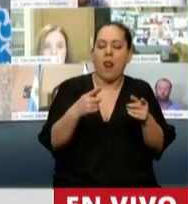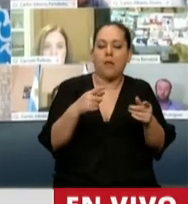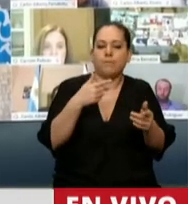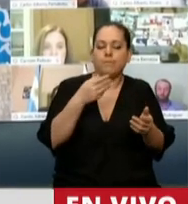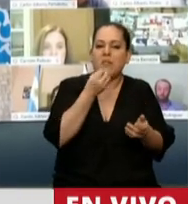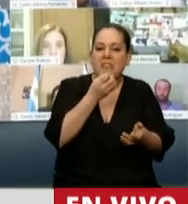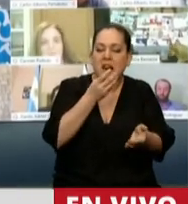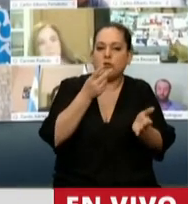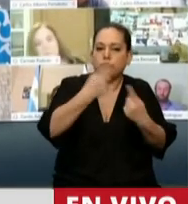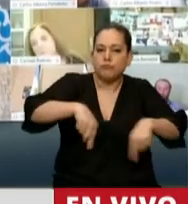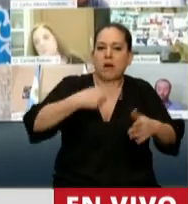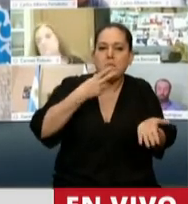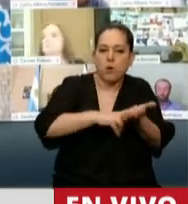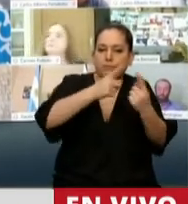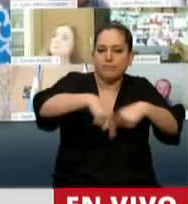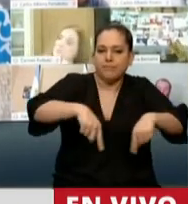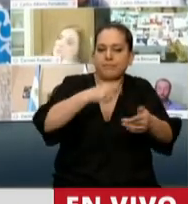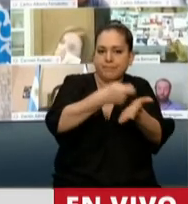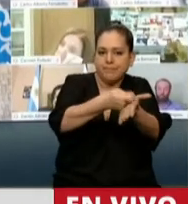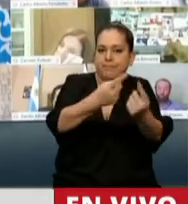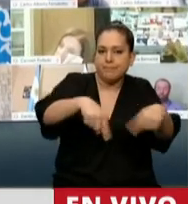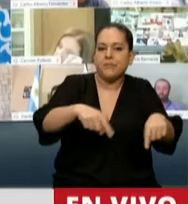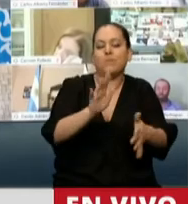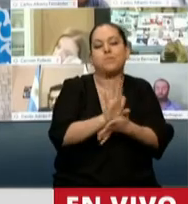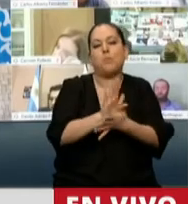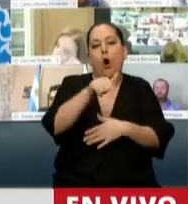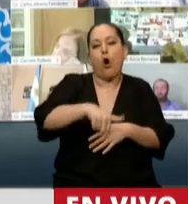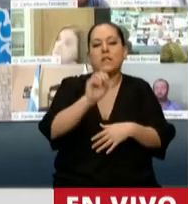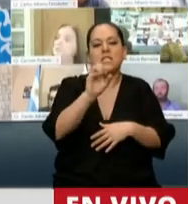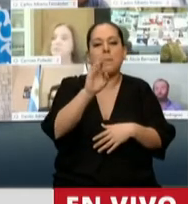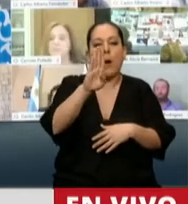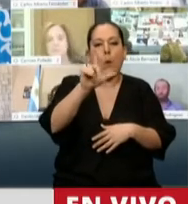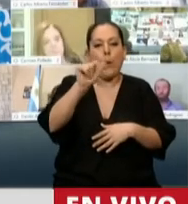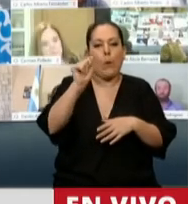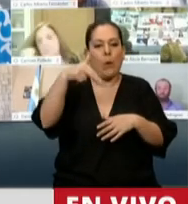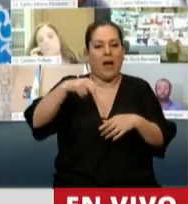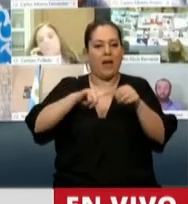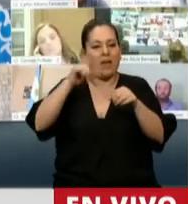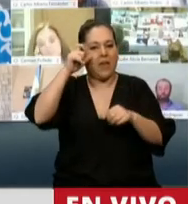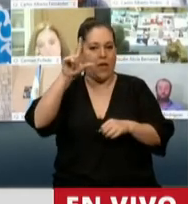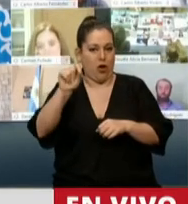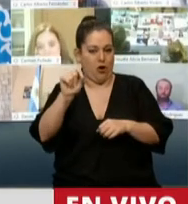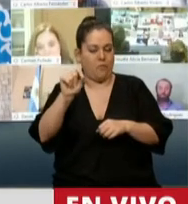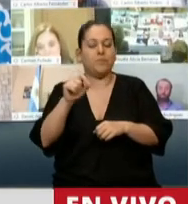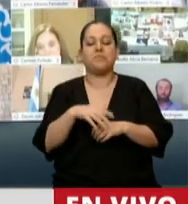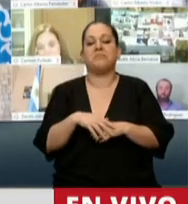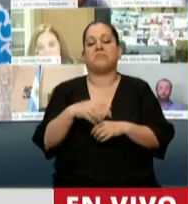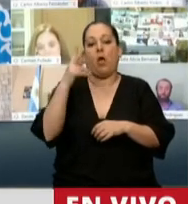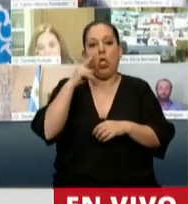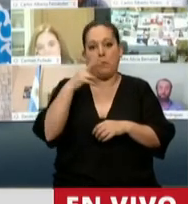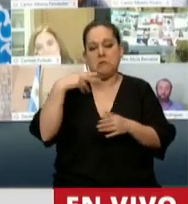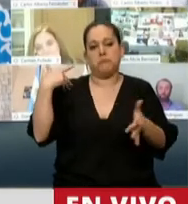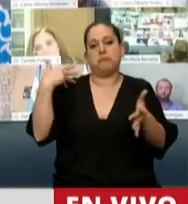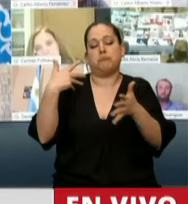traía también lo que hoy conocemos como el blanqueo. Tres años después estamos votando otro